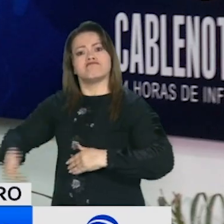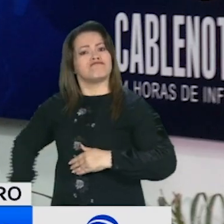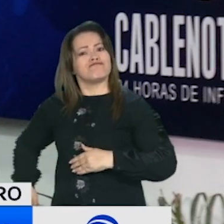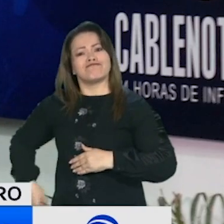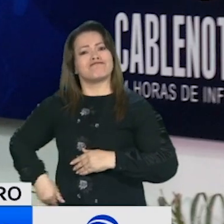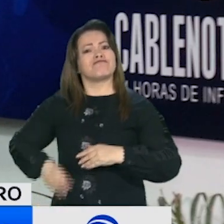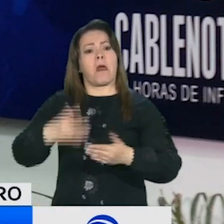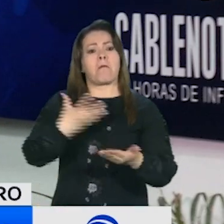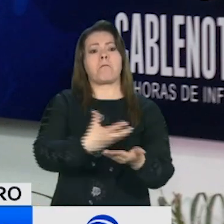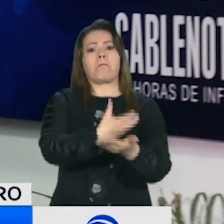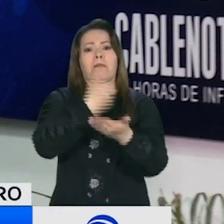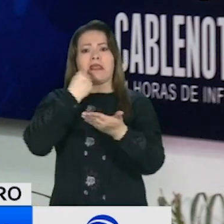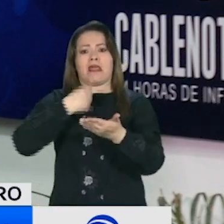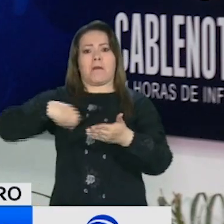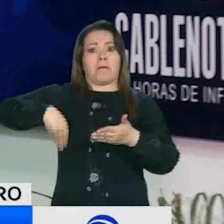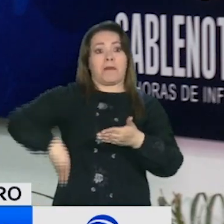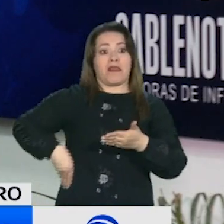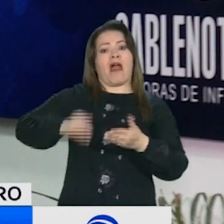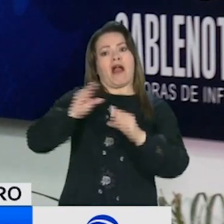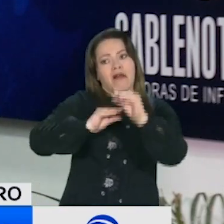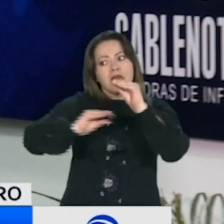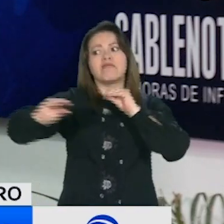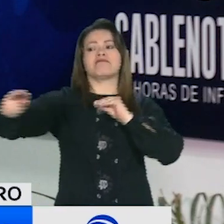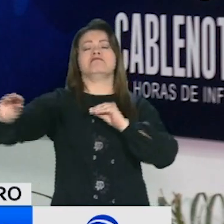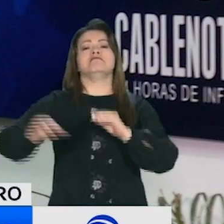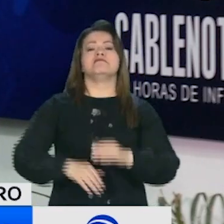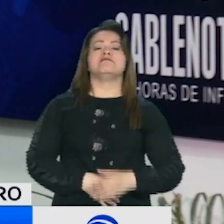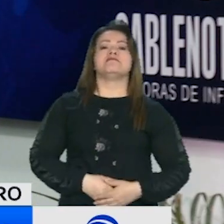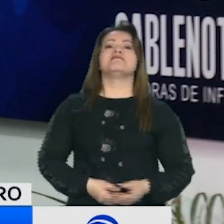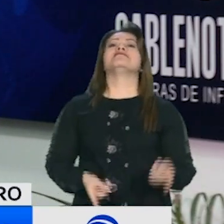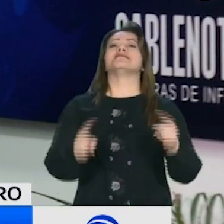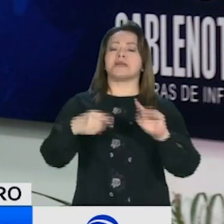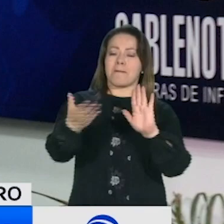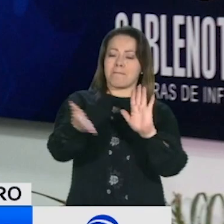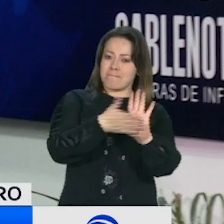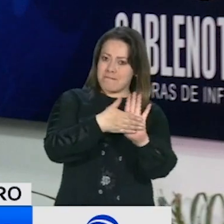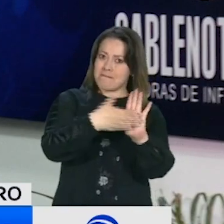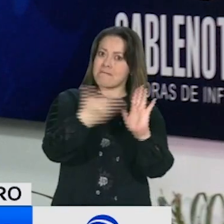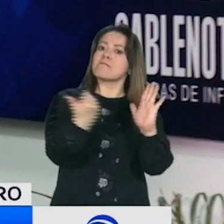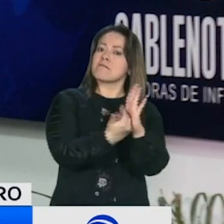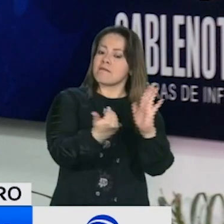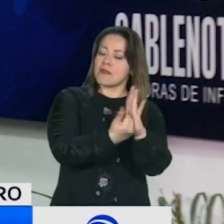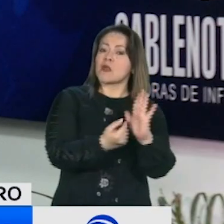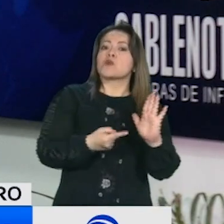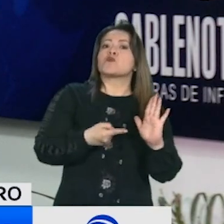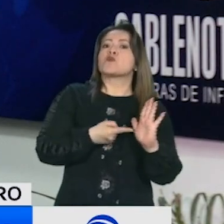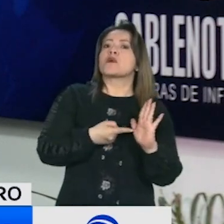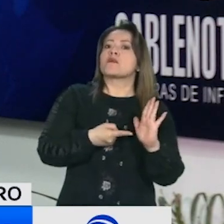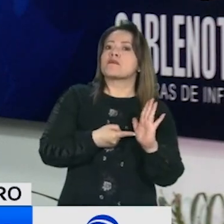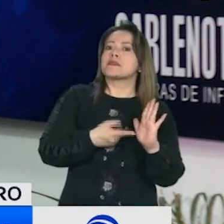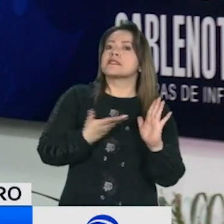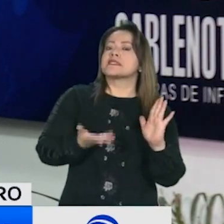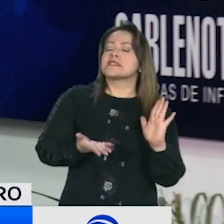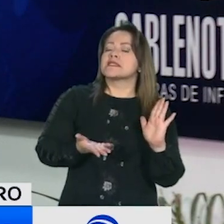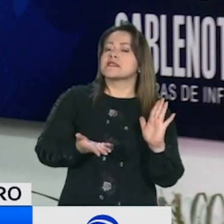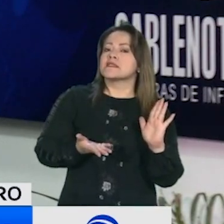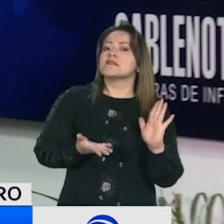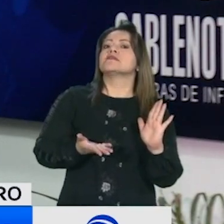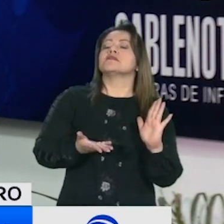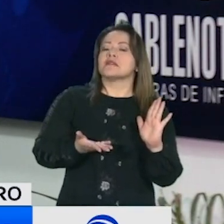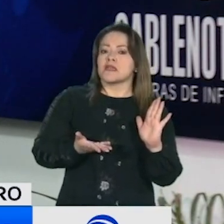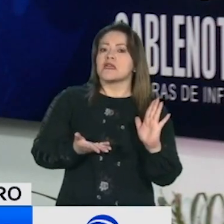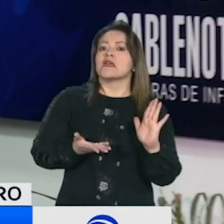La Fiscalía también presentó pruebas de lo que sería, al parecer, un trabajo en conjunto entre